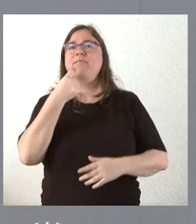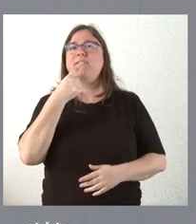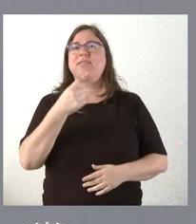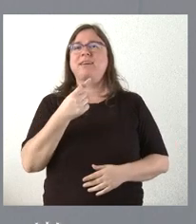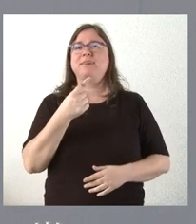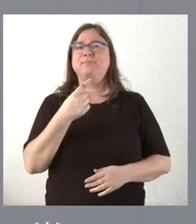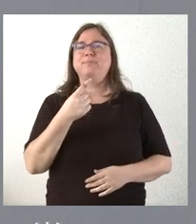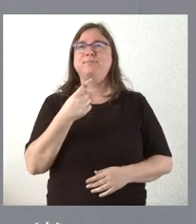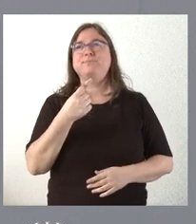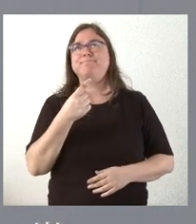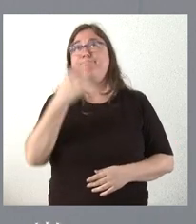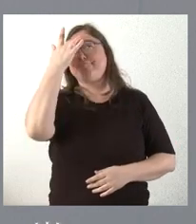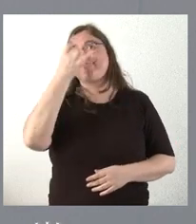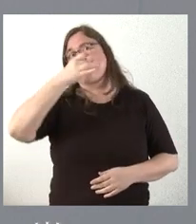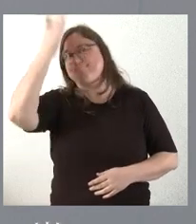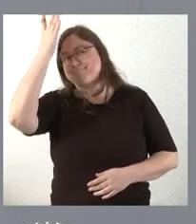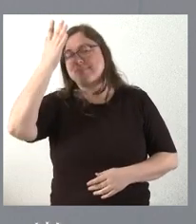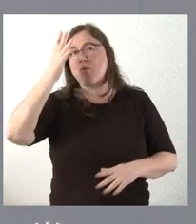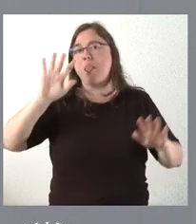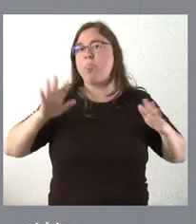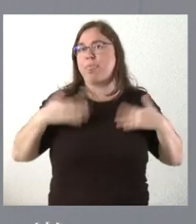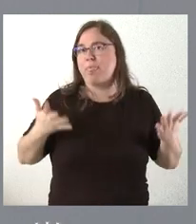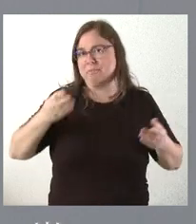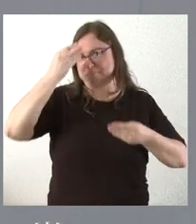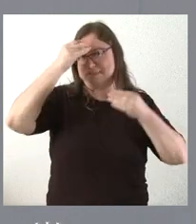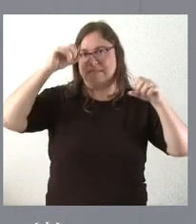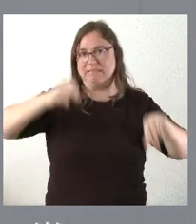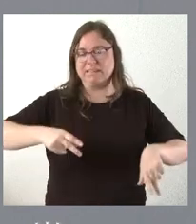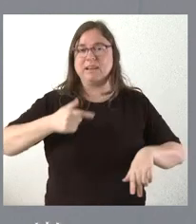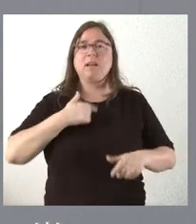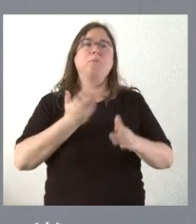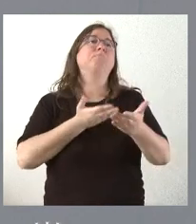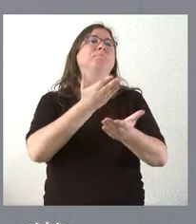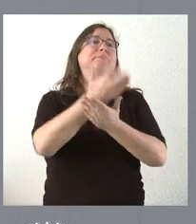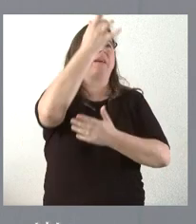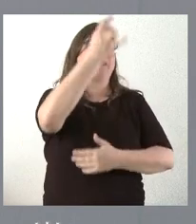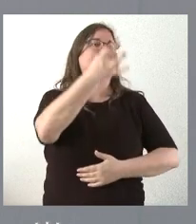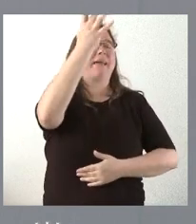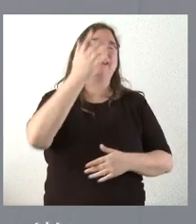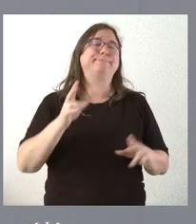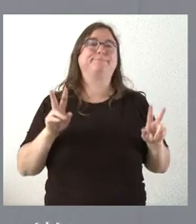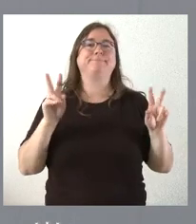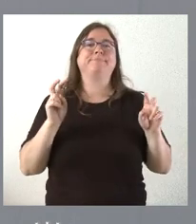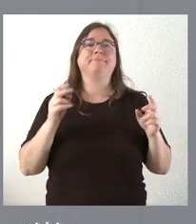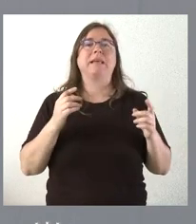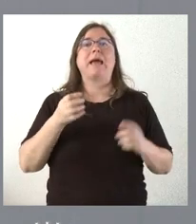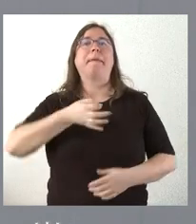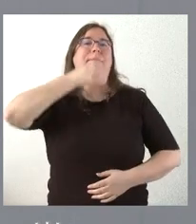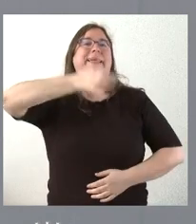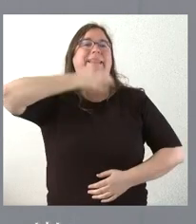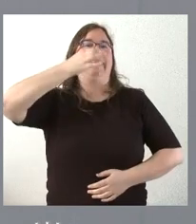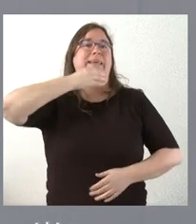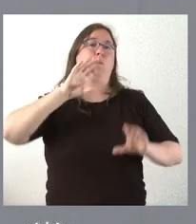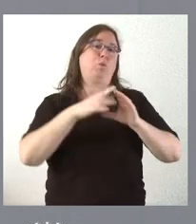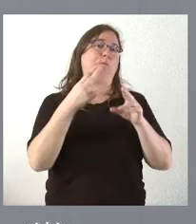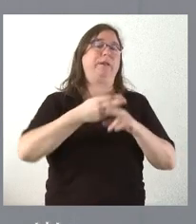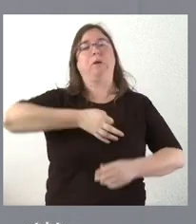la ocurrencia, en la improvisación, en plantear iniciativas en algunos mítines de partidos